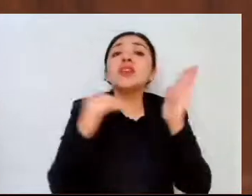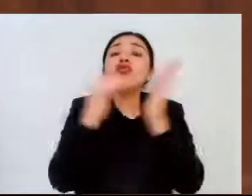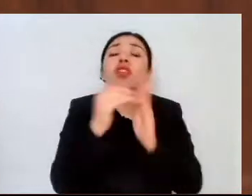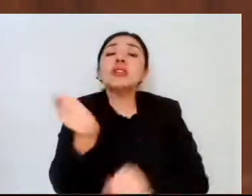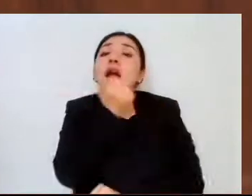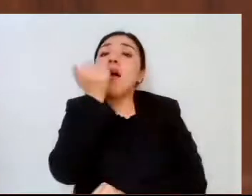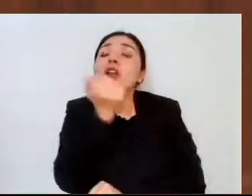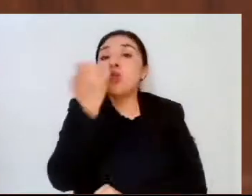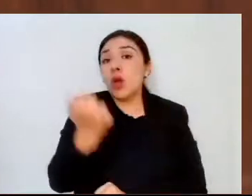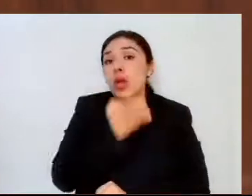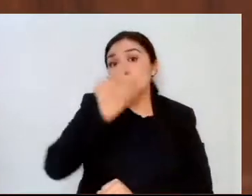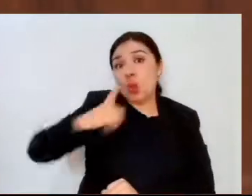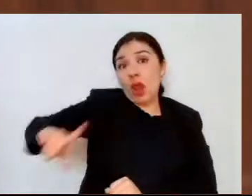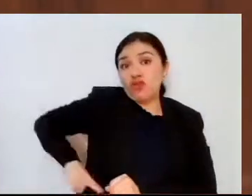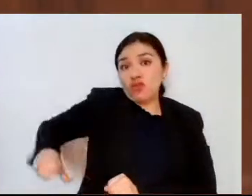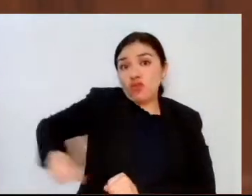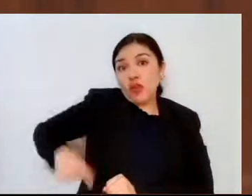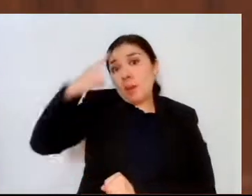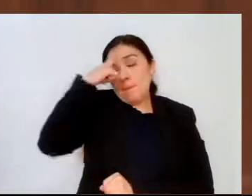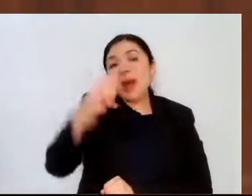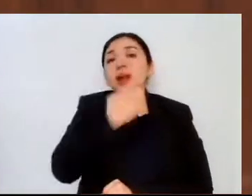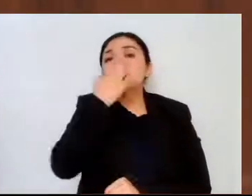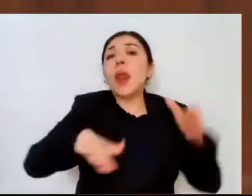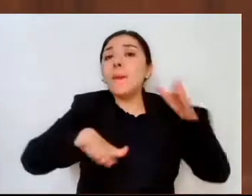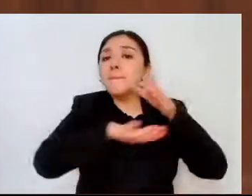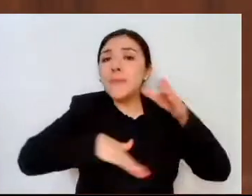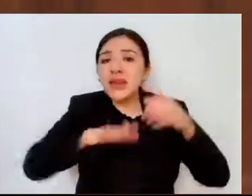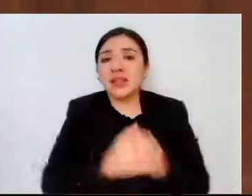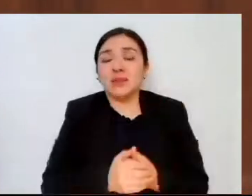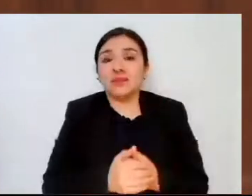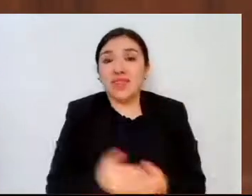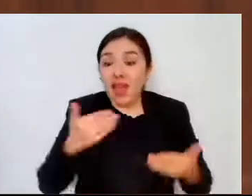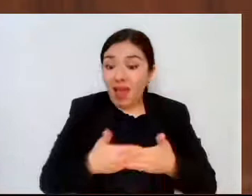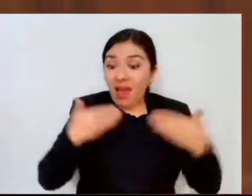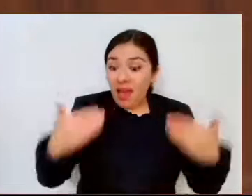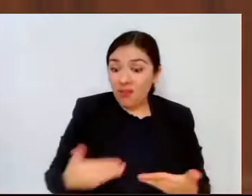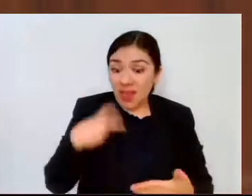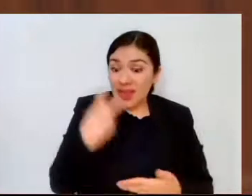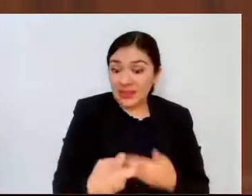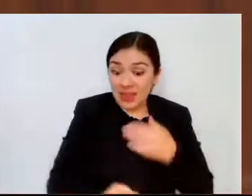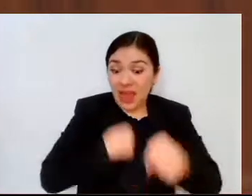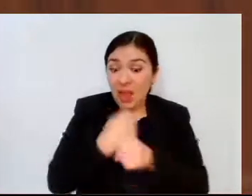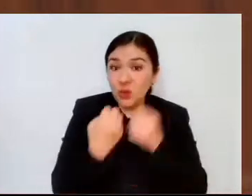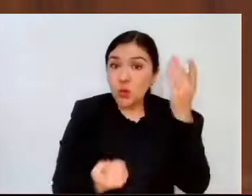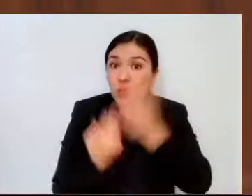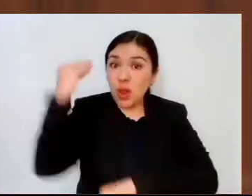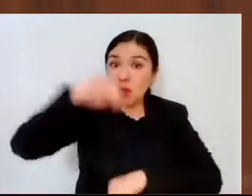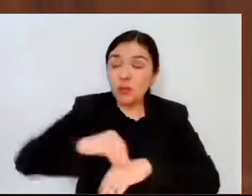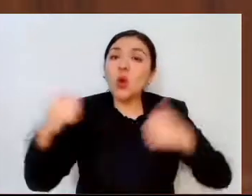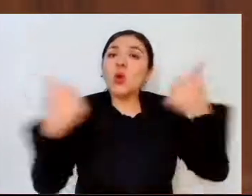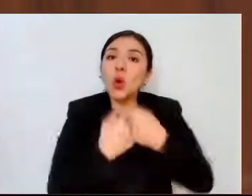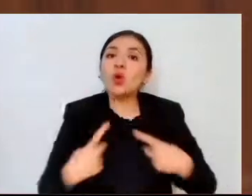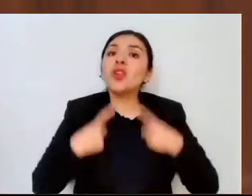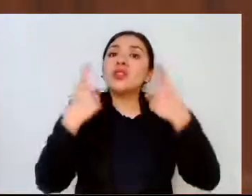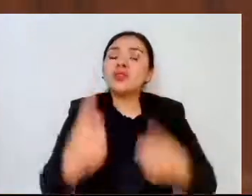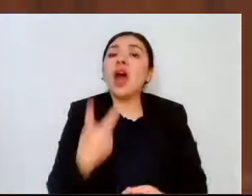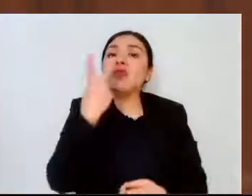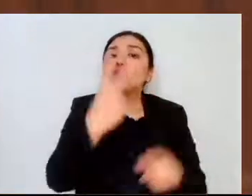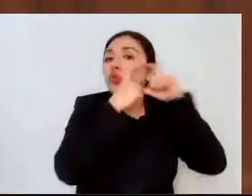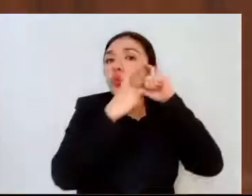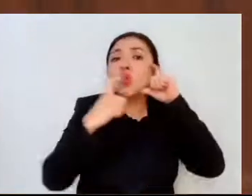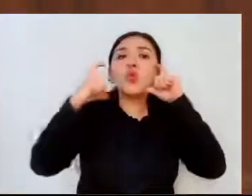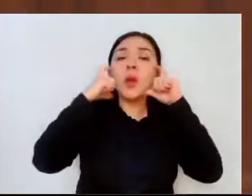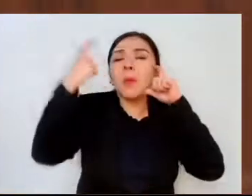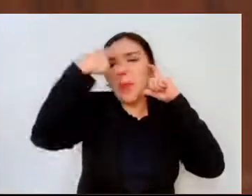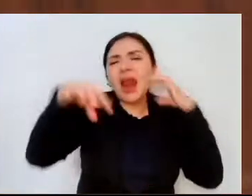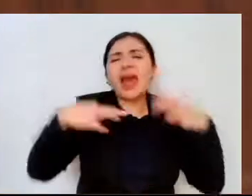públicas de educación básica y para el presente ciclo adicionamos dos cubrebocas de tela lavable